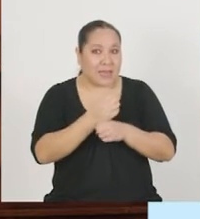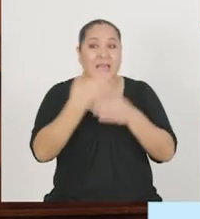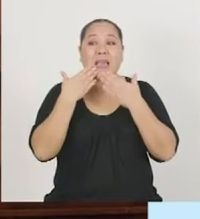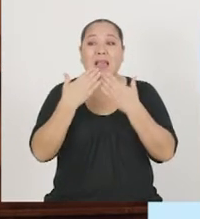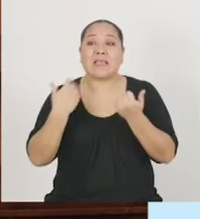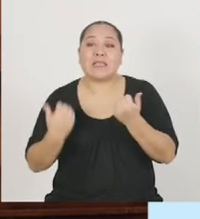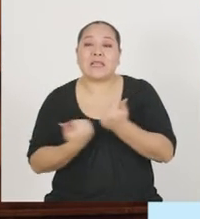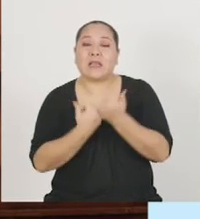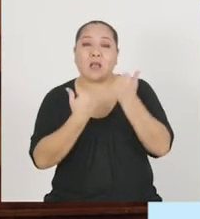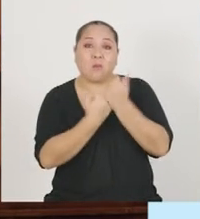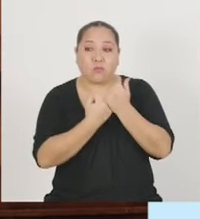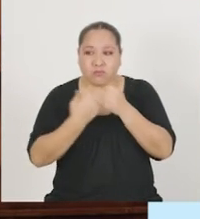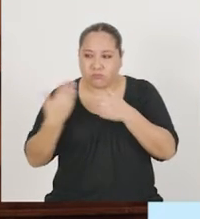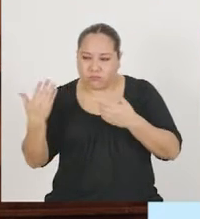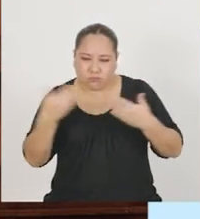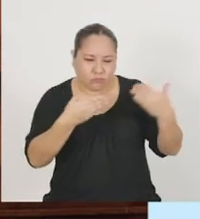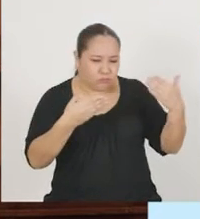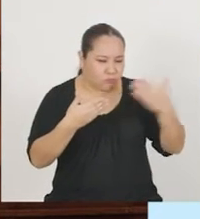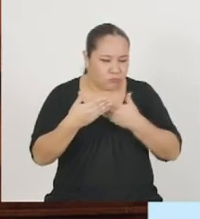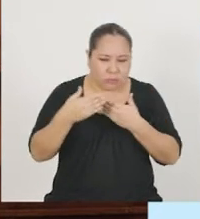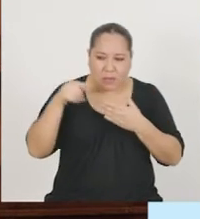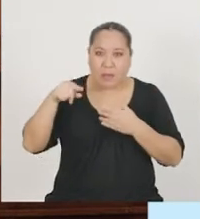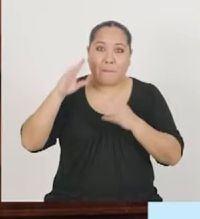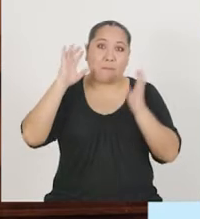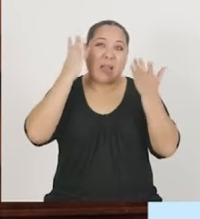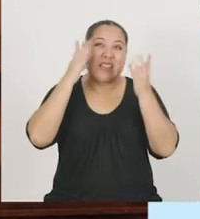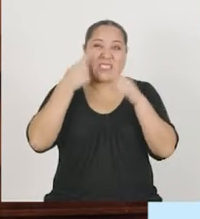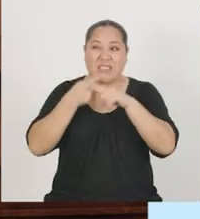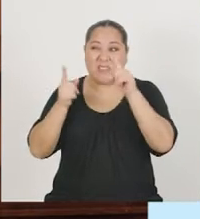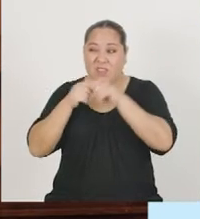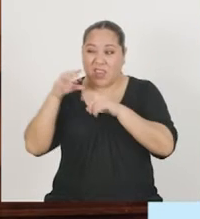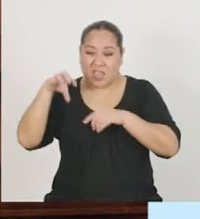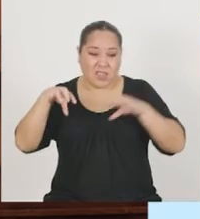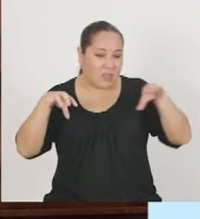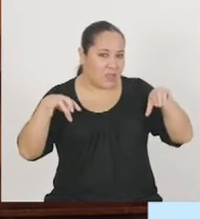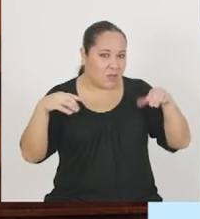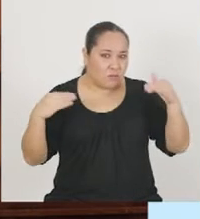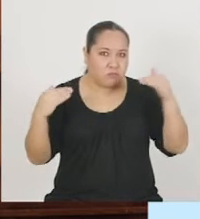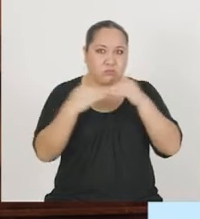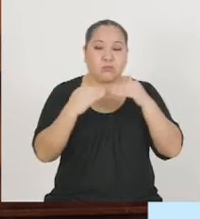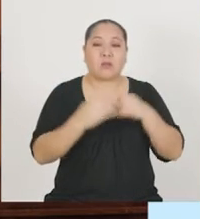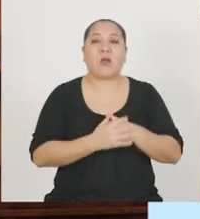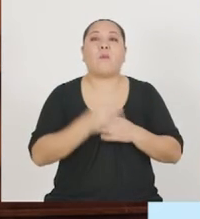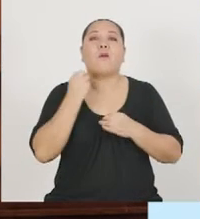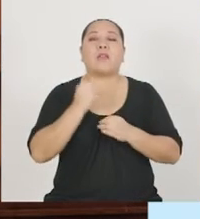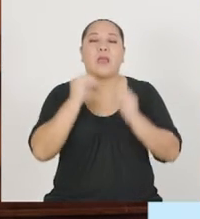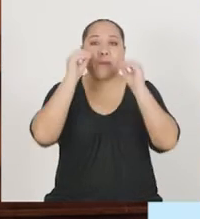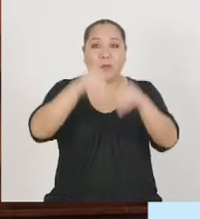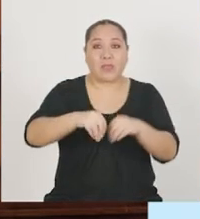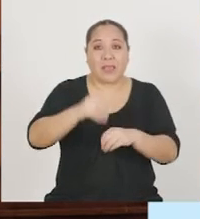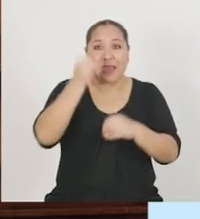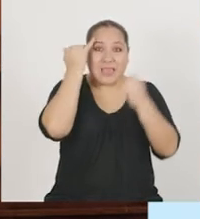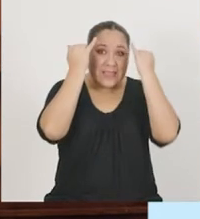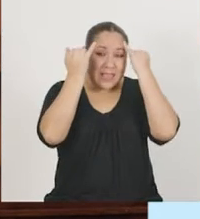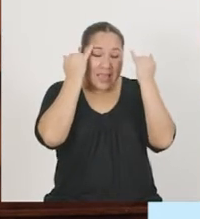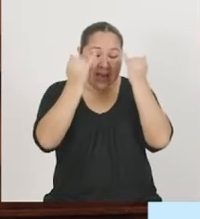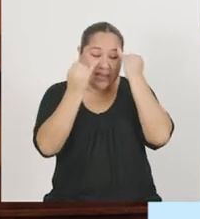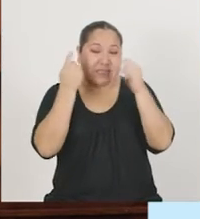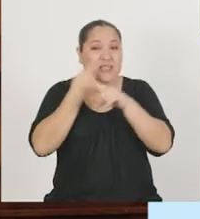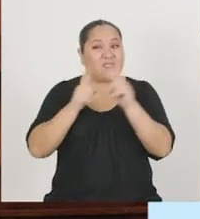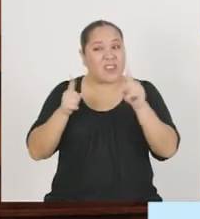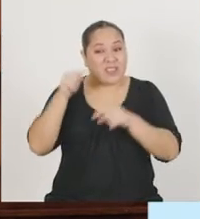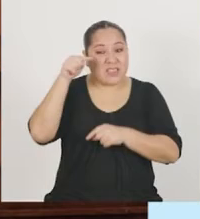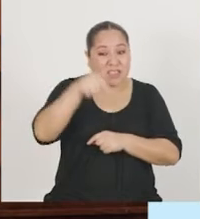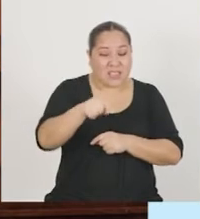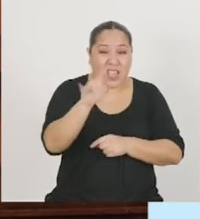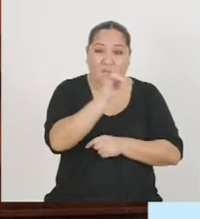gracias a la polinización cruzada entre mundos aparentemente dispares. Y es que aplicar diferentes enfoques